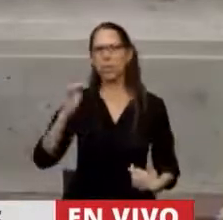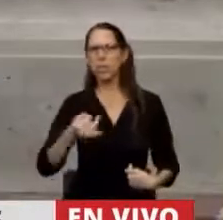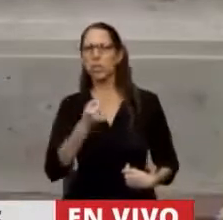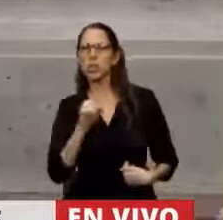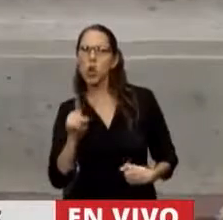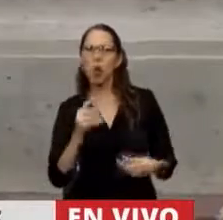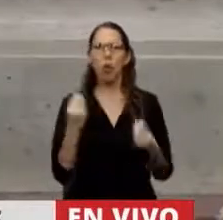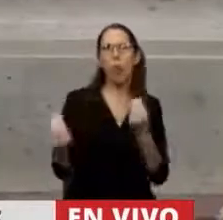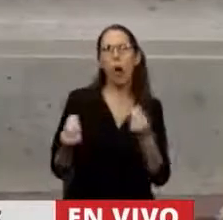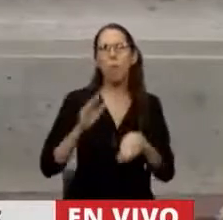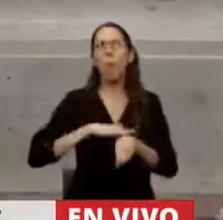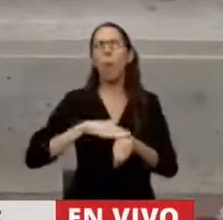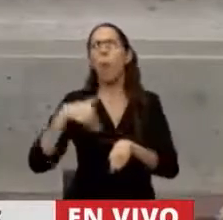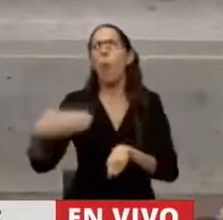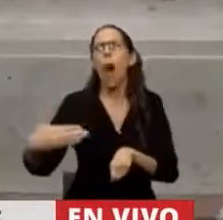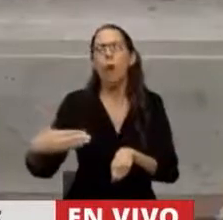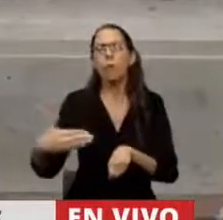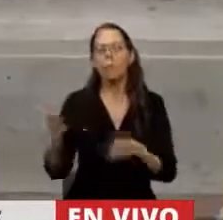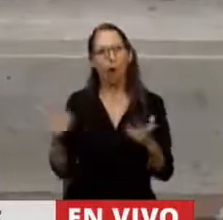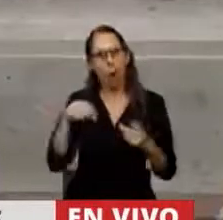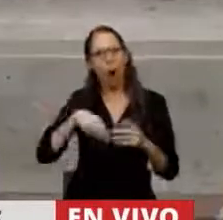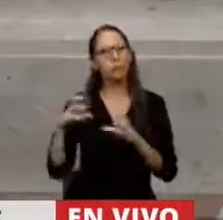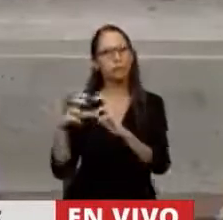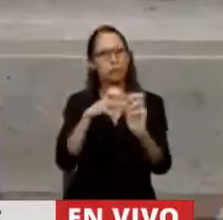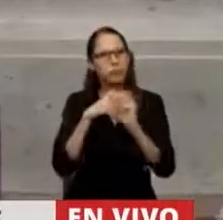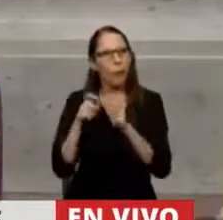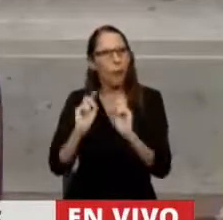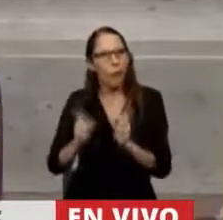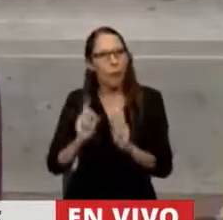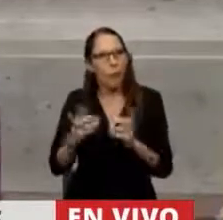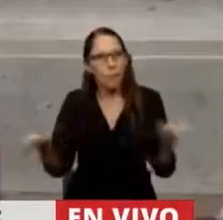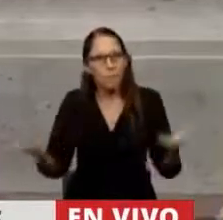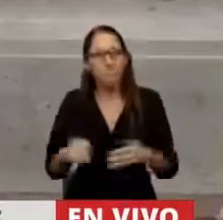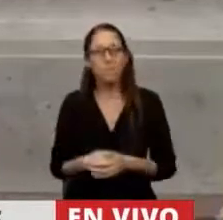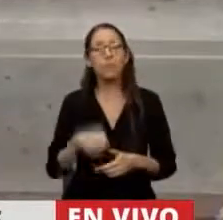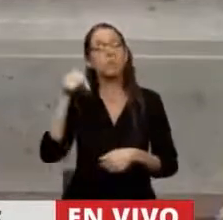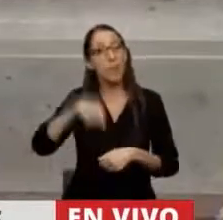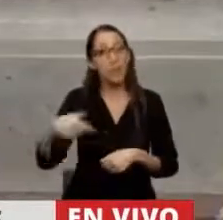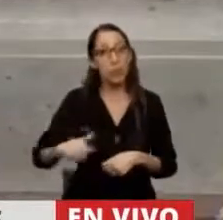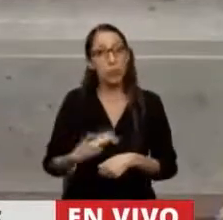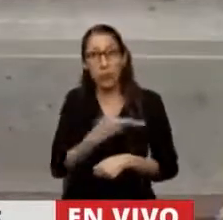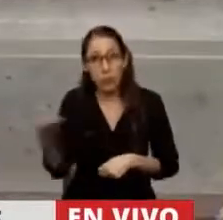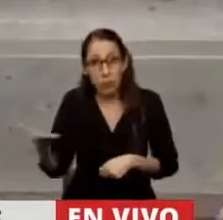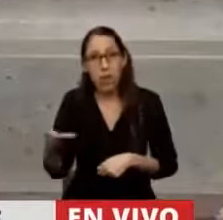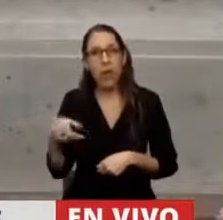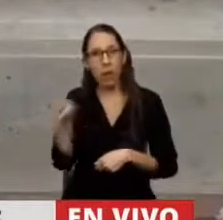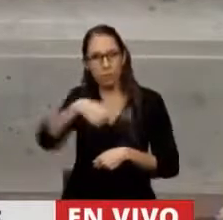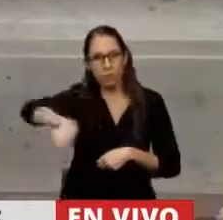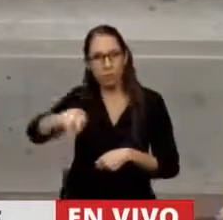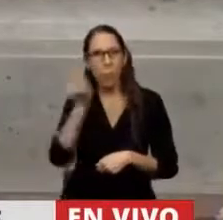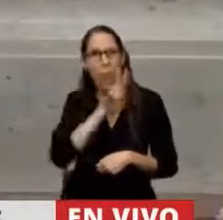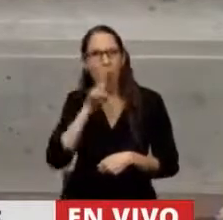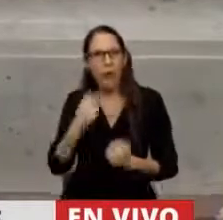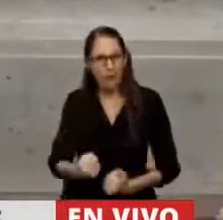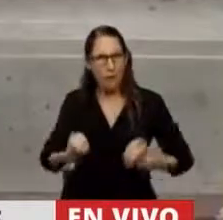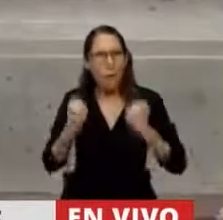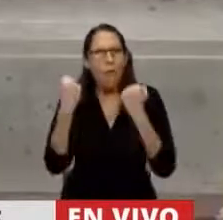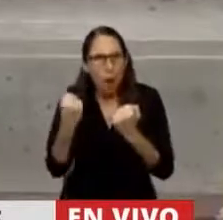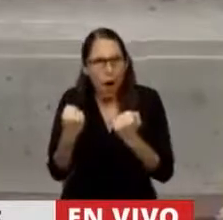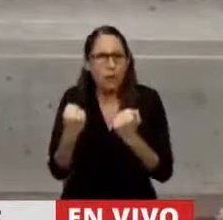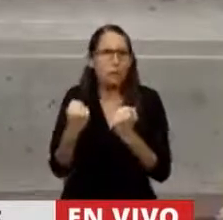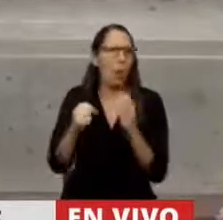cómo y cuándo. También en esta sociedad el esfuerzo de las mujeres es